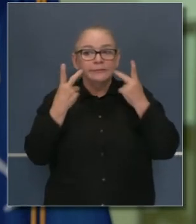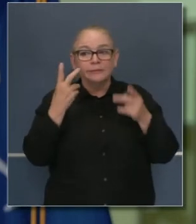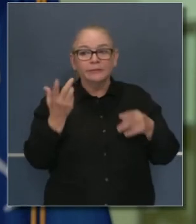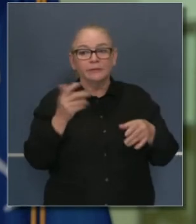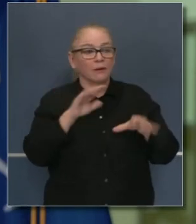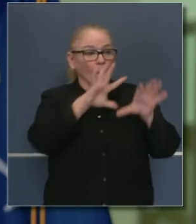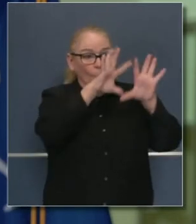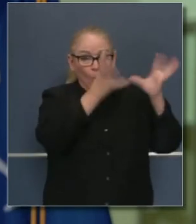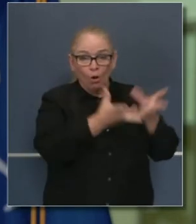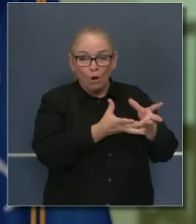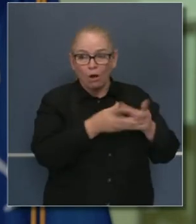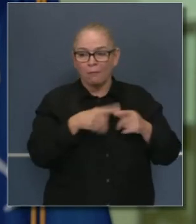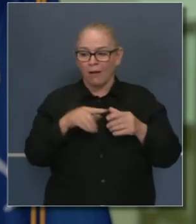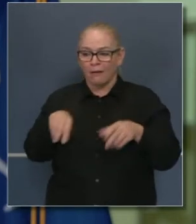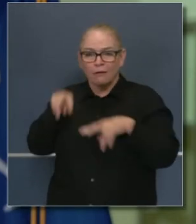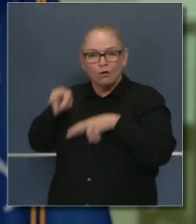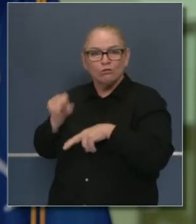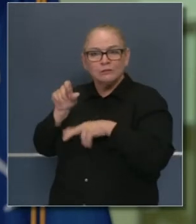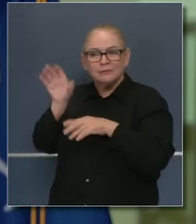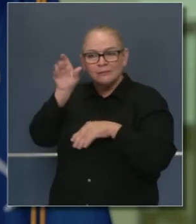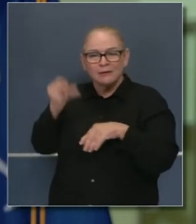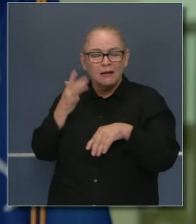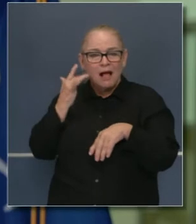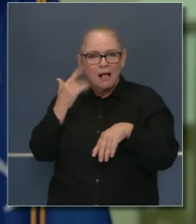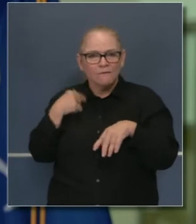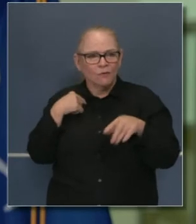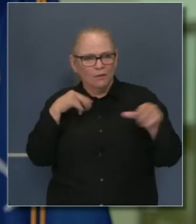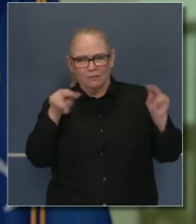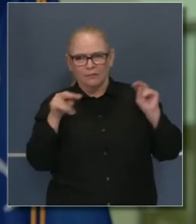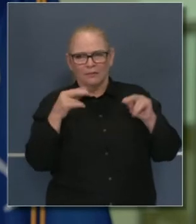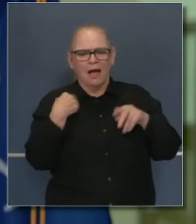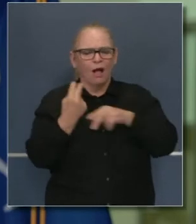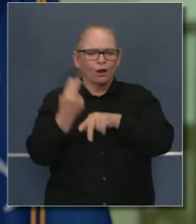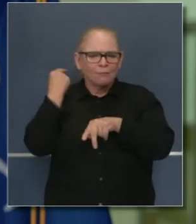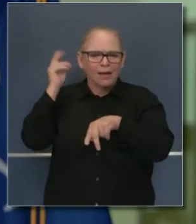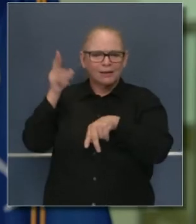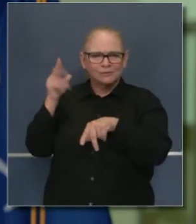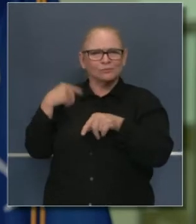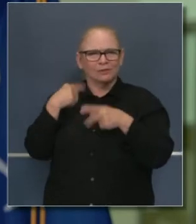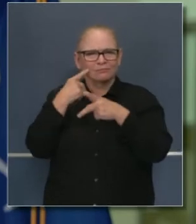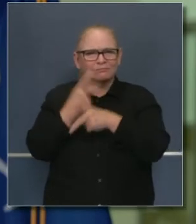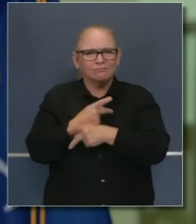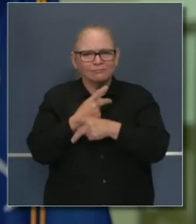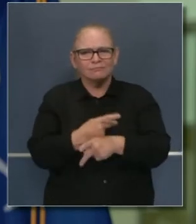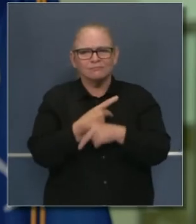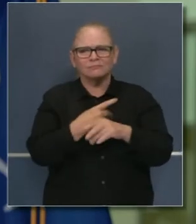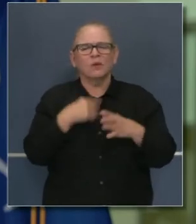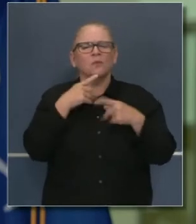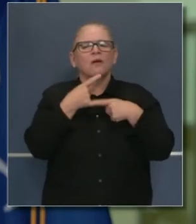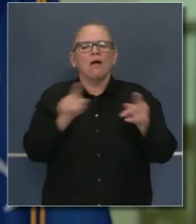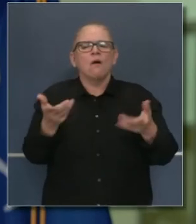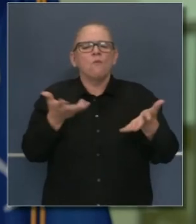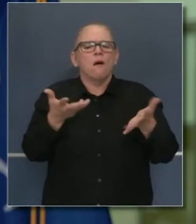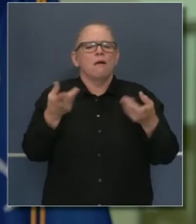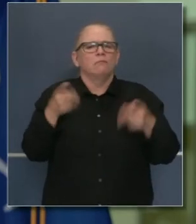mundo y el resto del Estado y con nuestras experiencias propias, basado en todo eso unos cuantos meses hacia atrás.